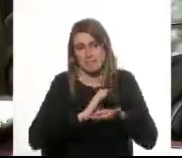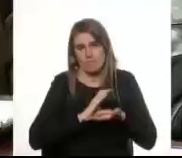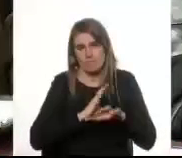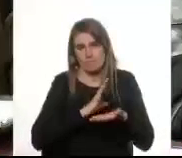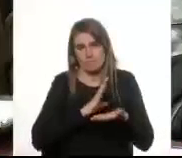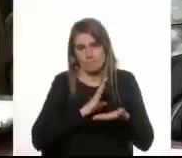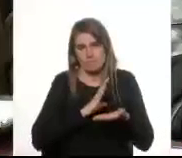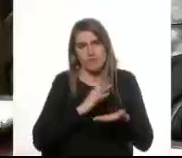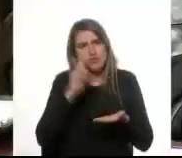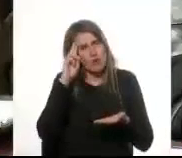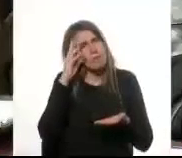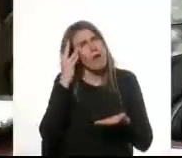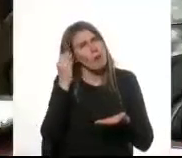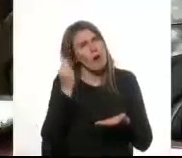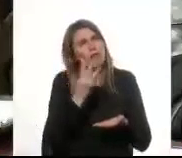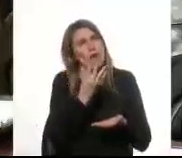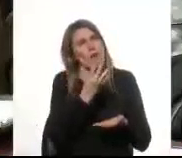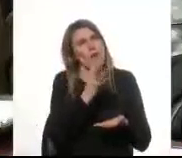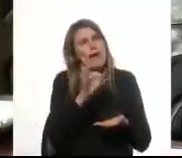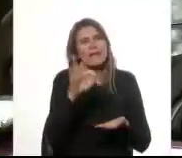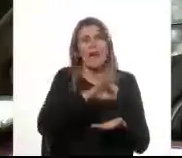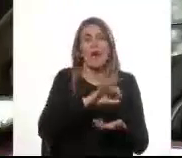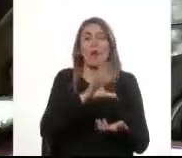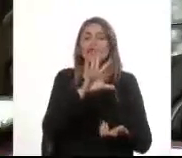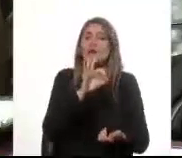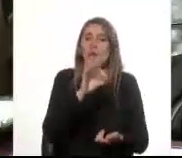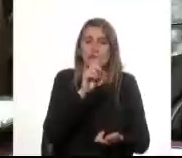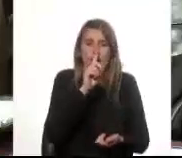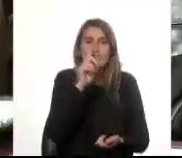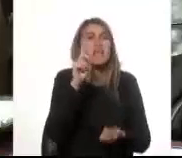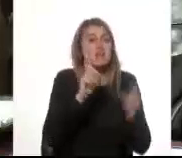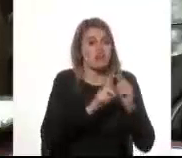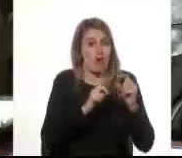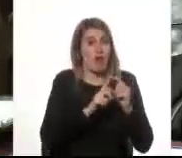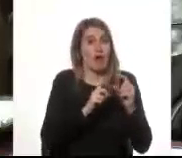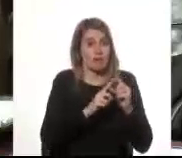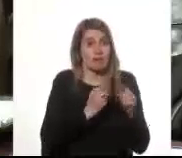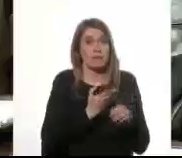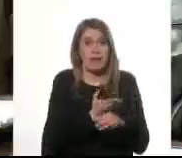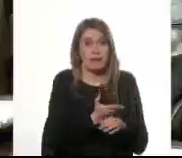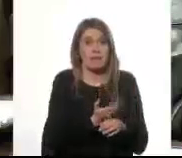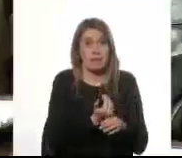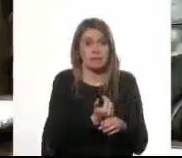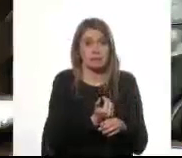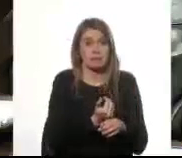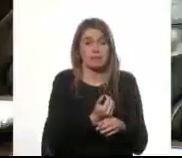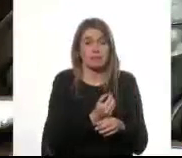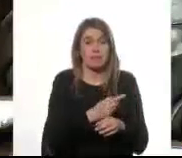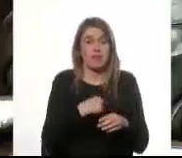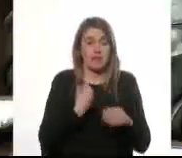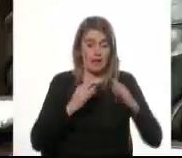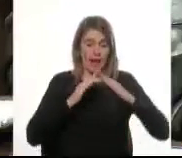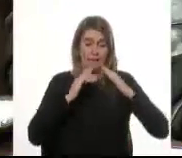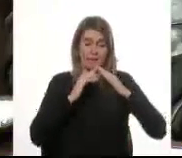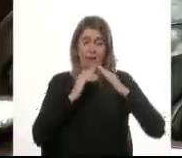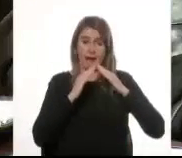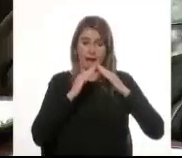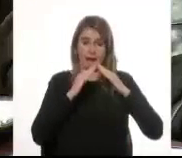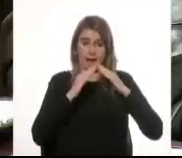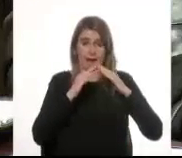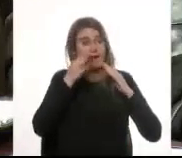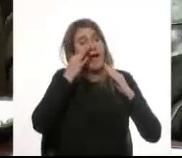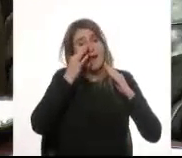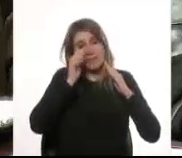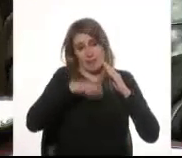No recuerdo si eran 40 o 50 mil dólares Pero recuerdo que pusimos nuestra chacra En